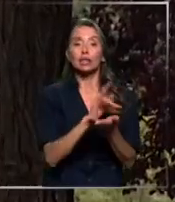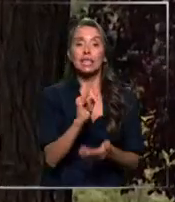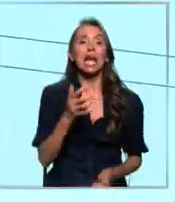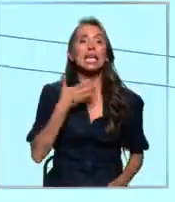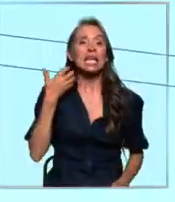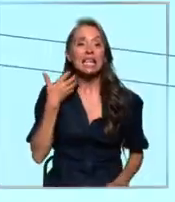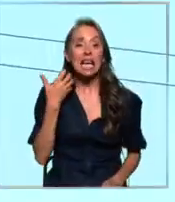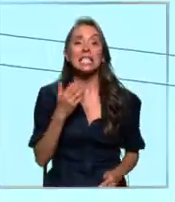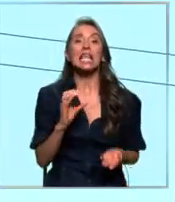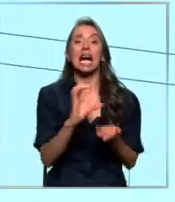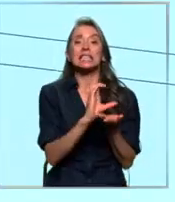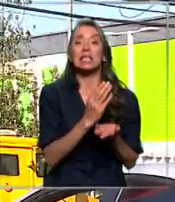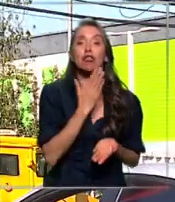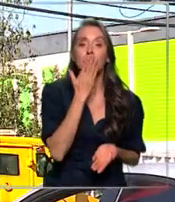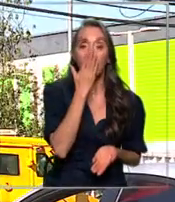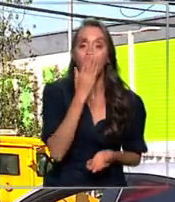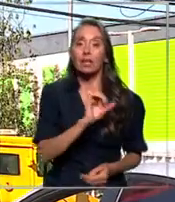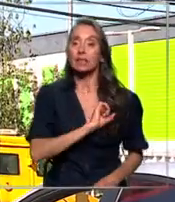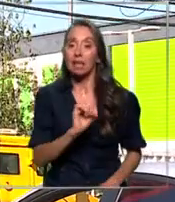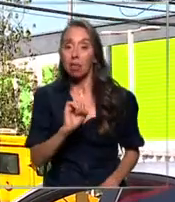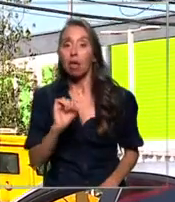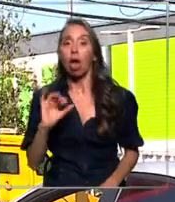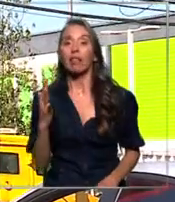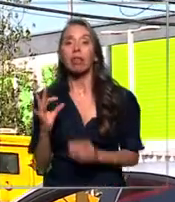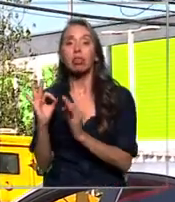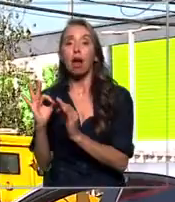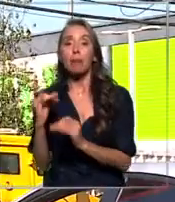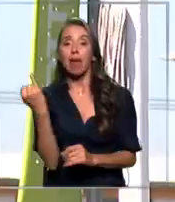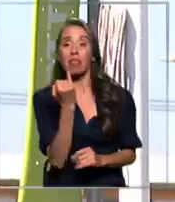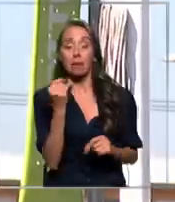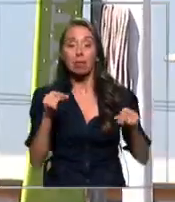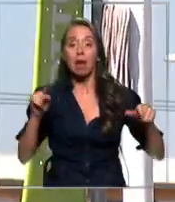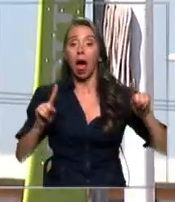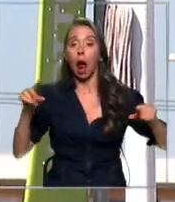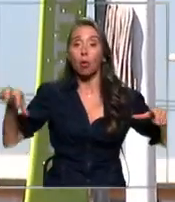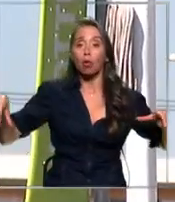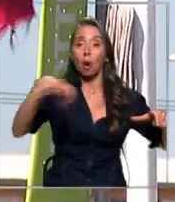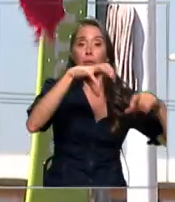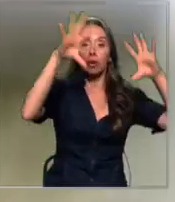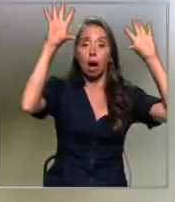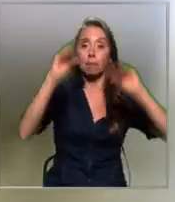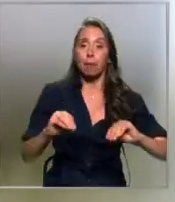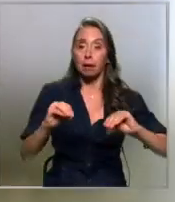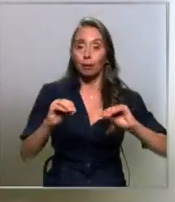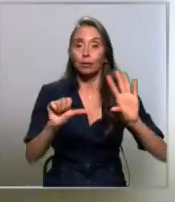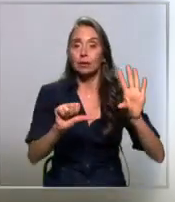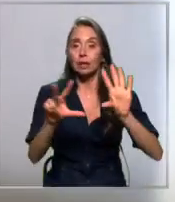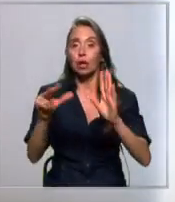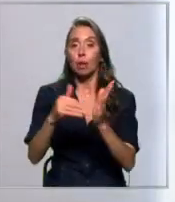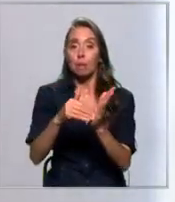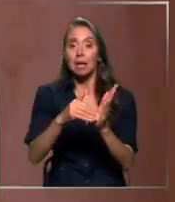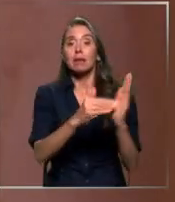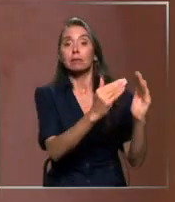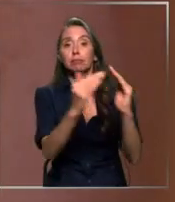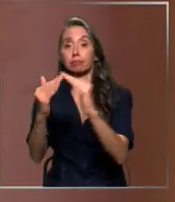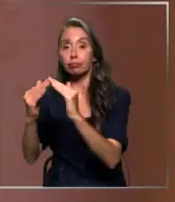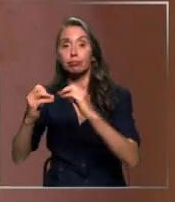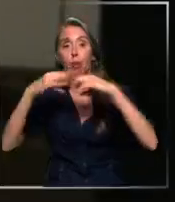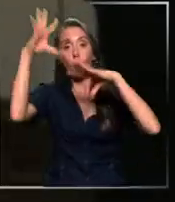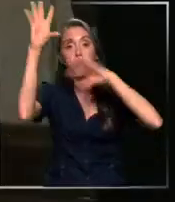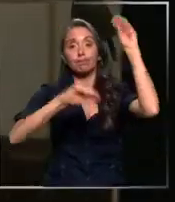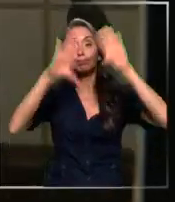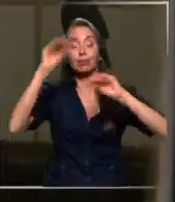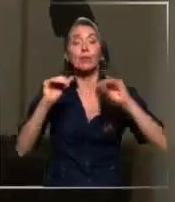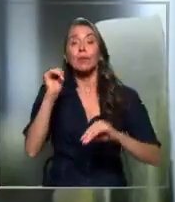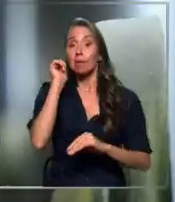Cerro Navia, Santiago, Quinta Normal e Independencia. Algunas de las comunas. En total, al menos 68.000 hogares sin luz que vieron su